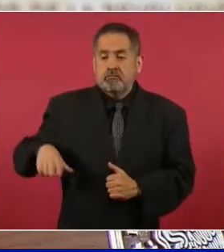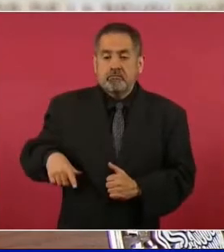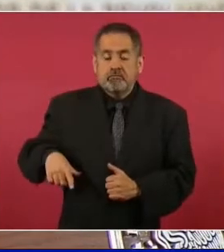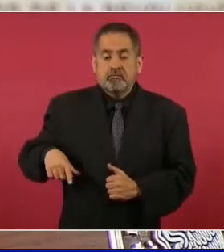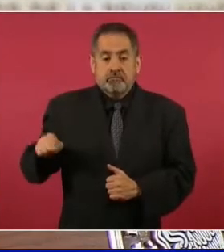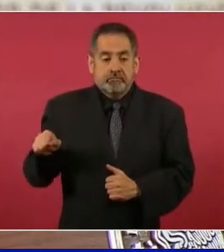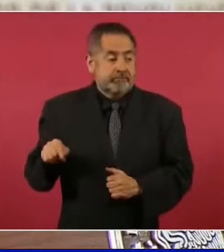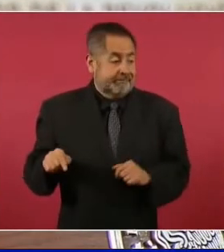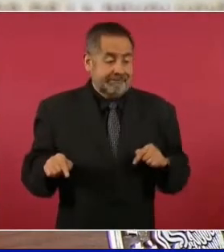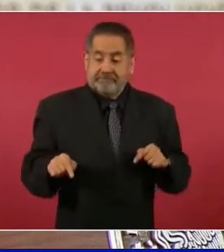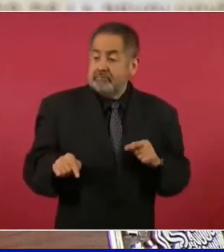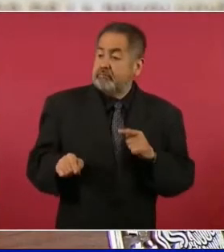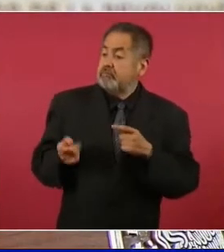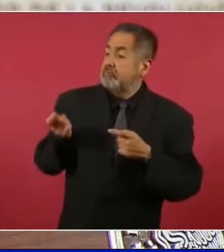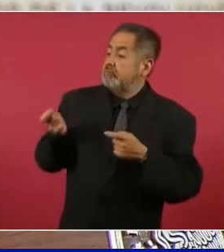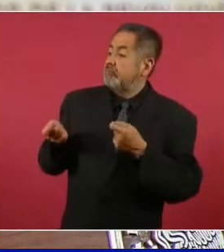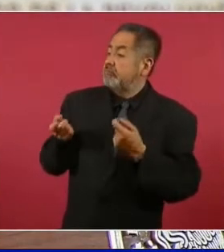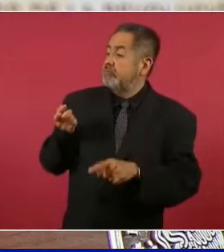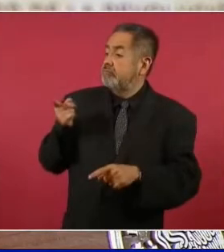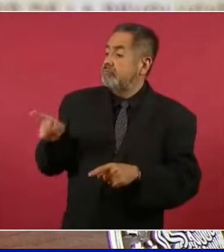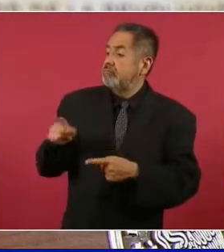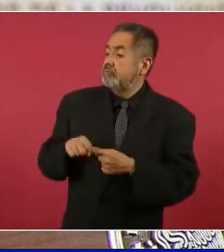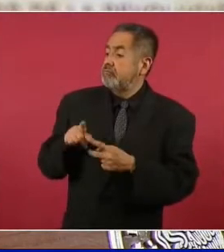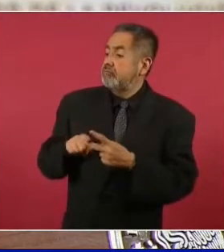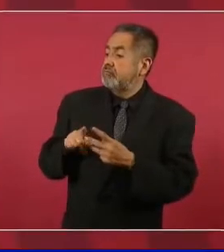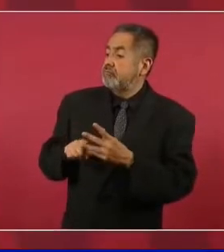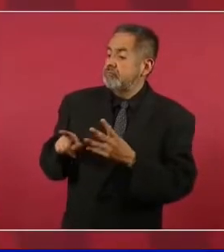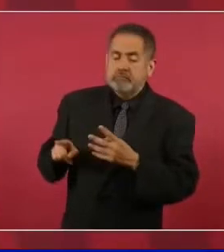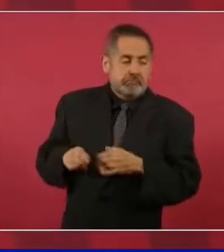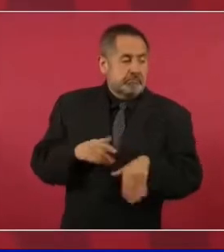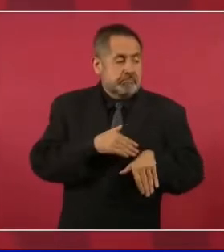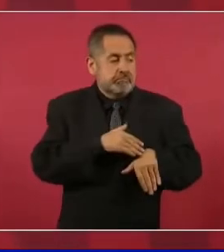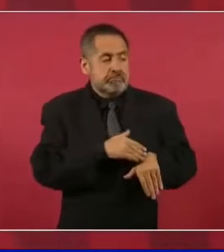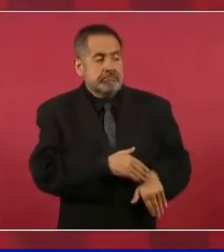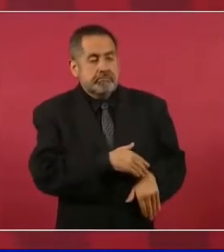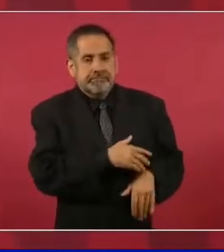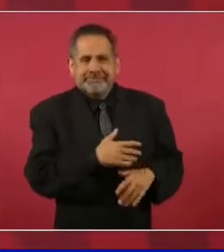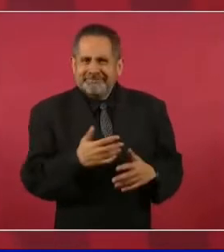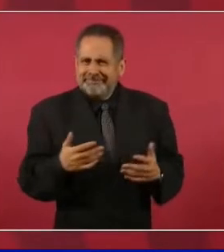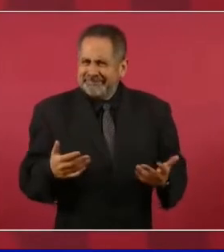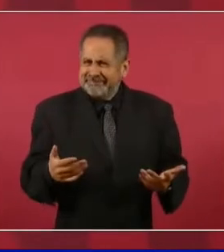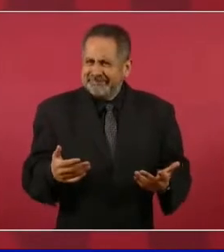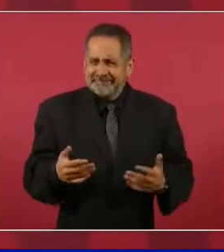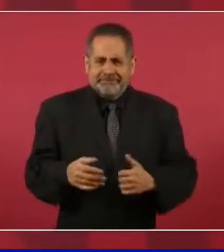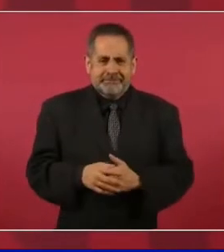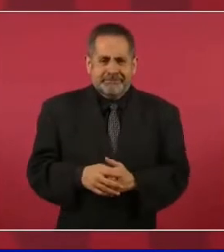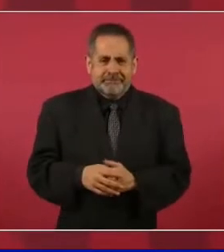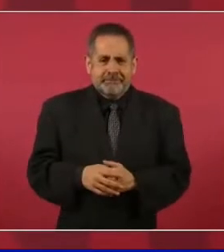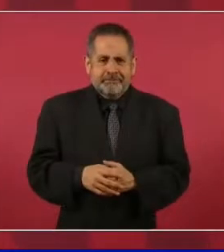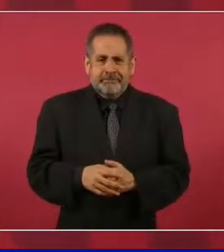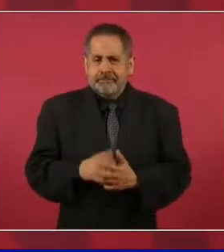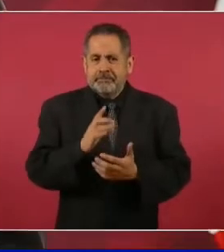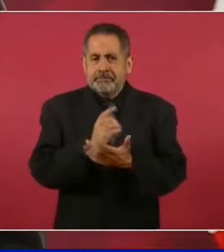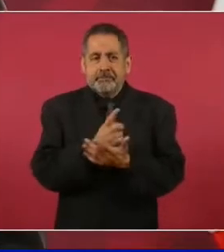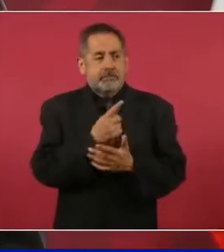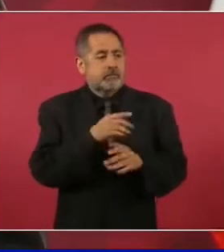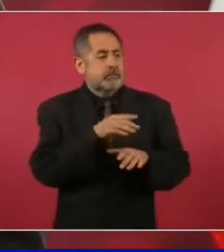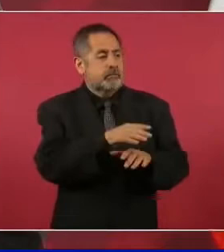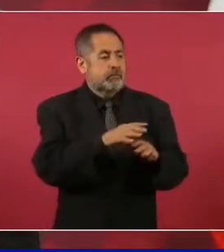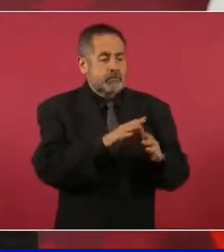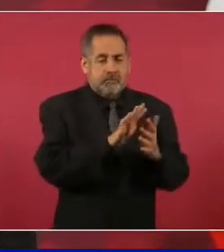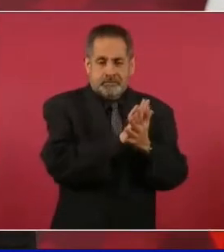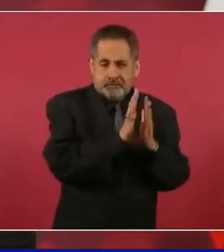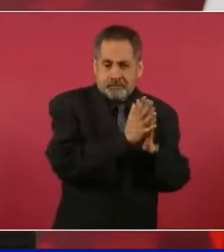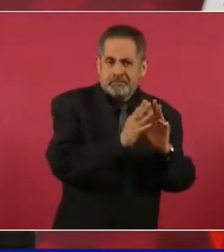no sólo en lo que tiene que ver con el combate a la